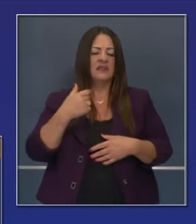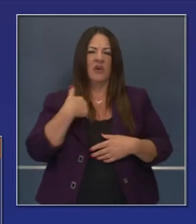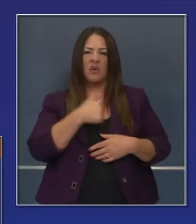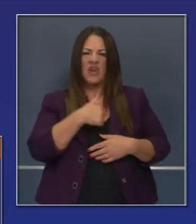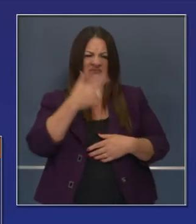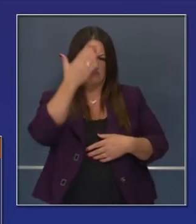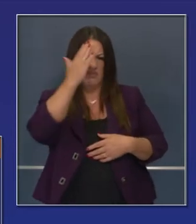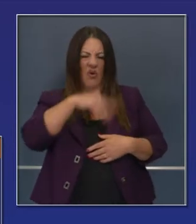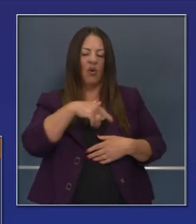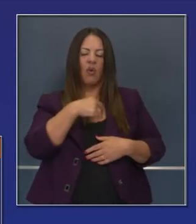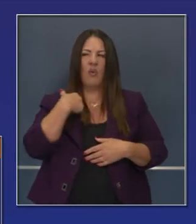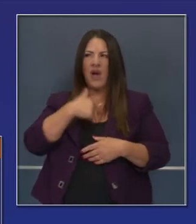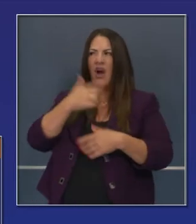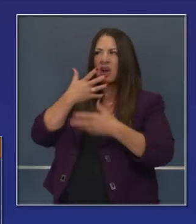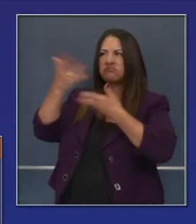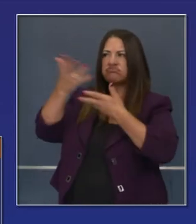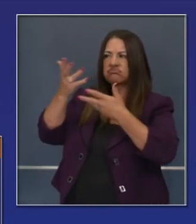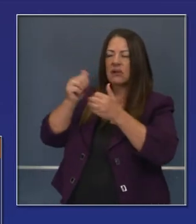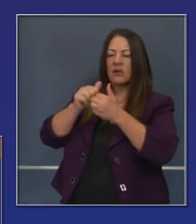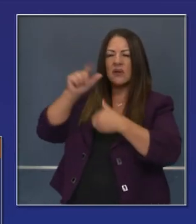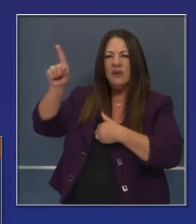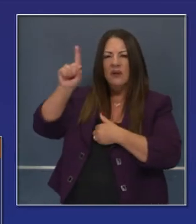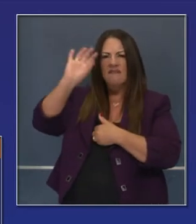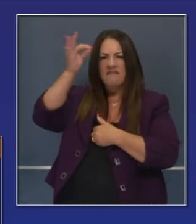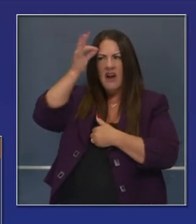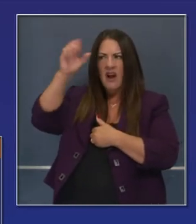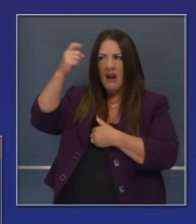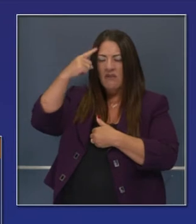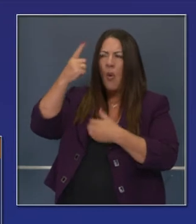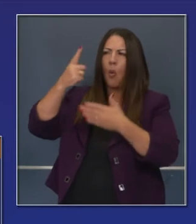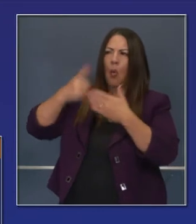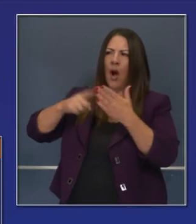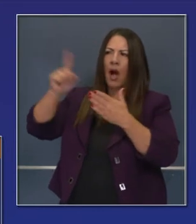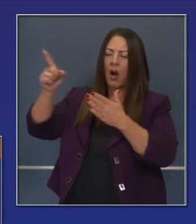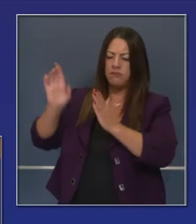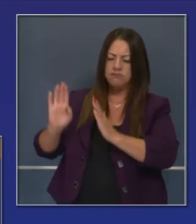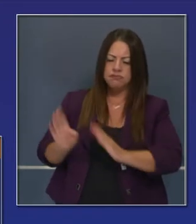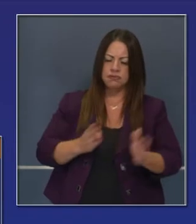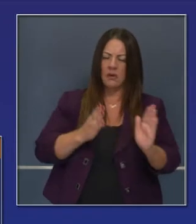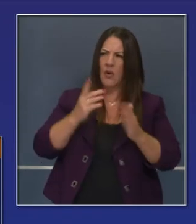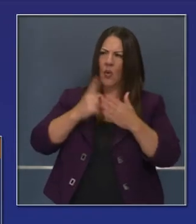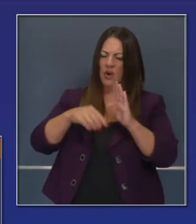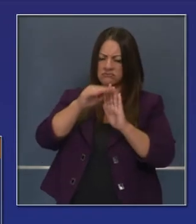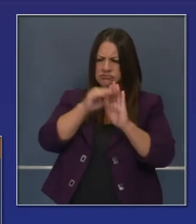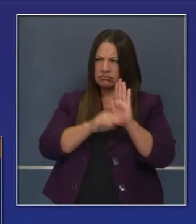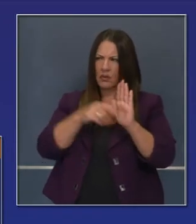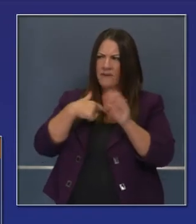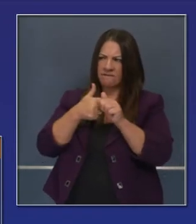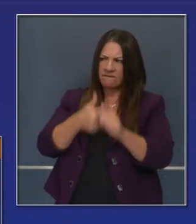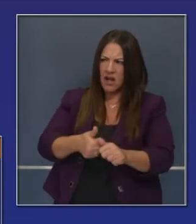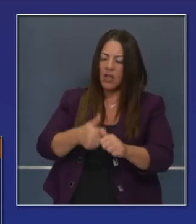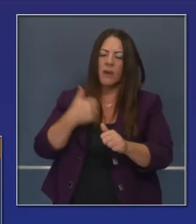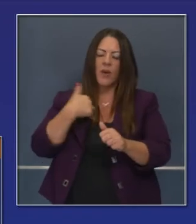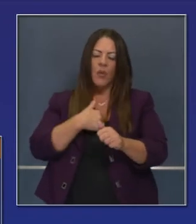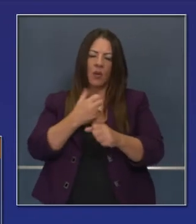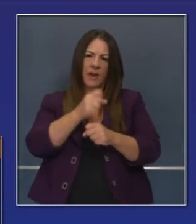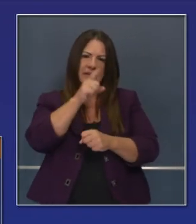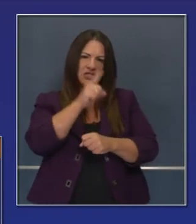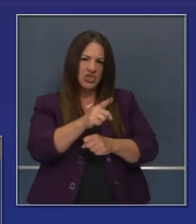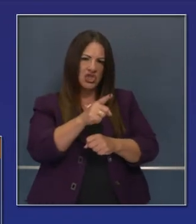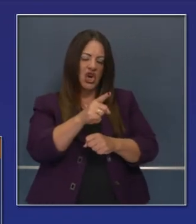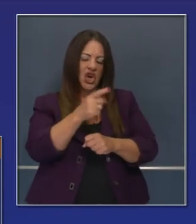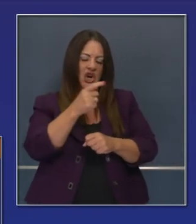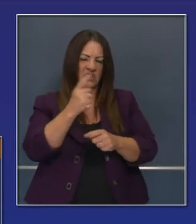instituciones que ya están muy involucradas con el gobierno federal sobre los protocolos de vacunas y ahora más formalmente trabajando con estos otros